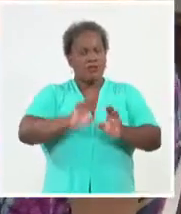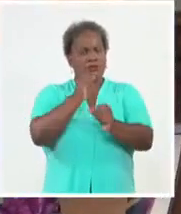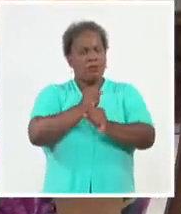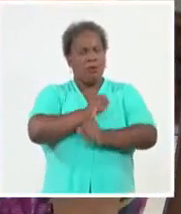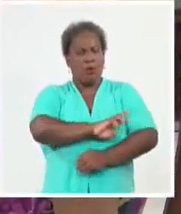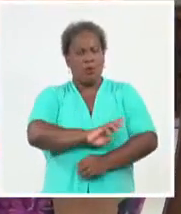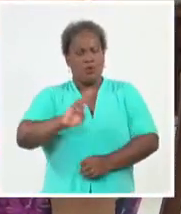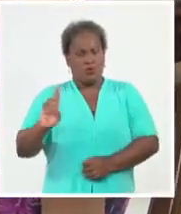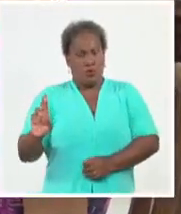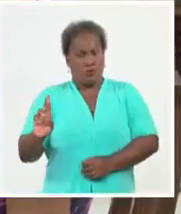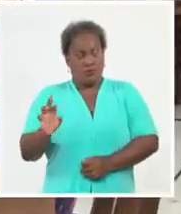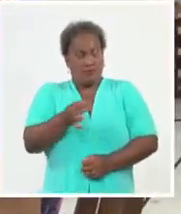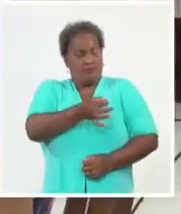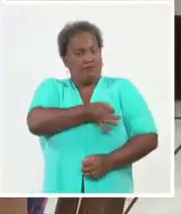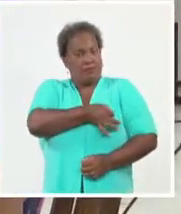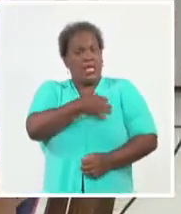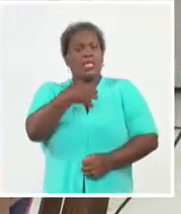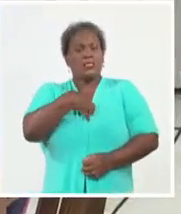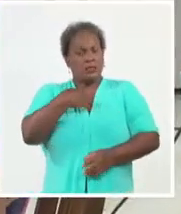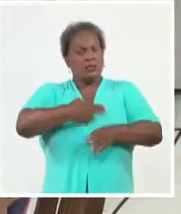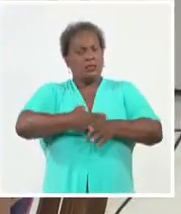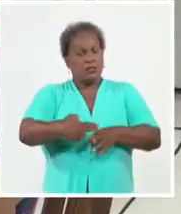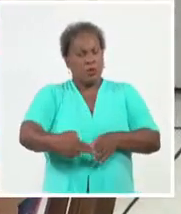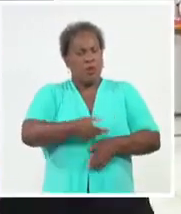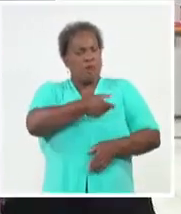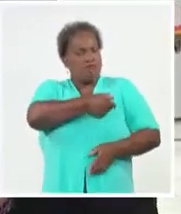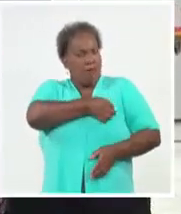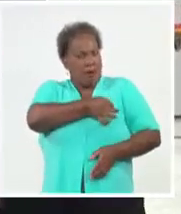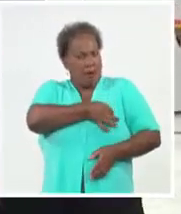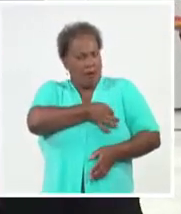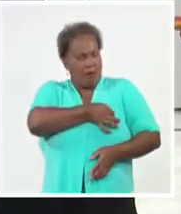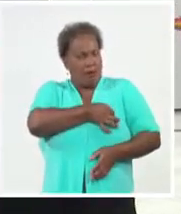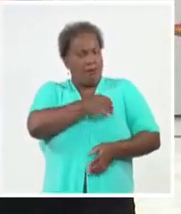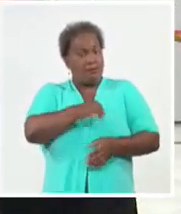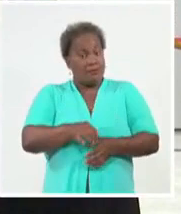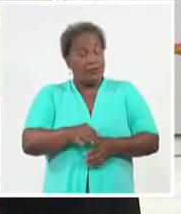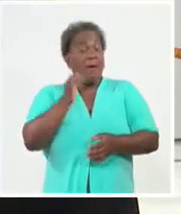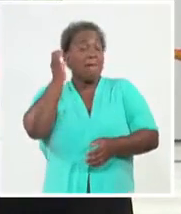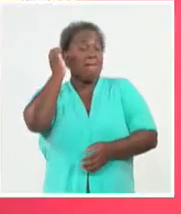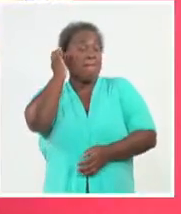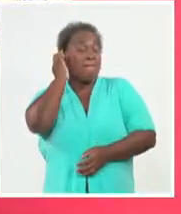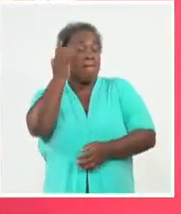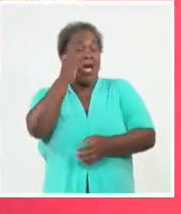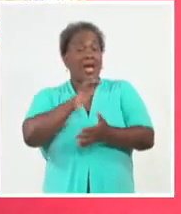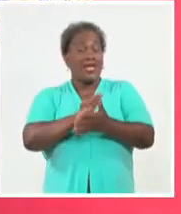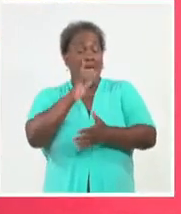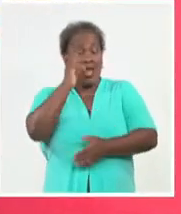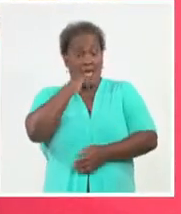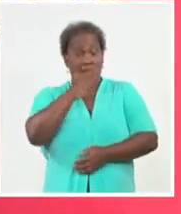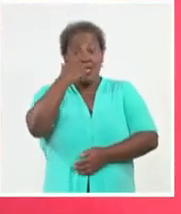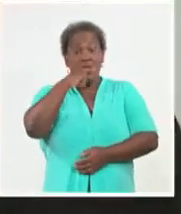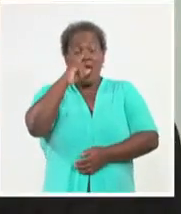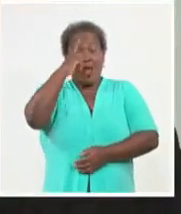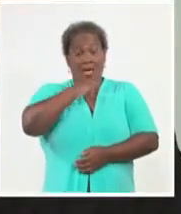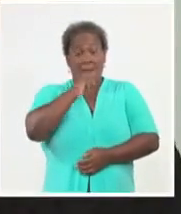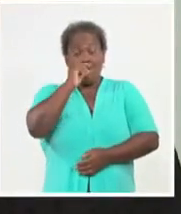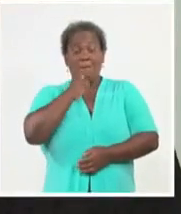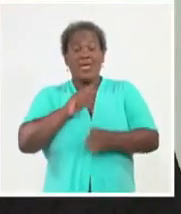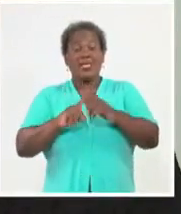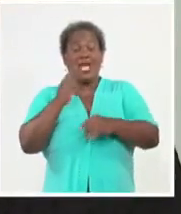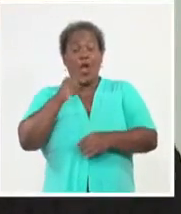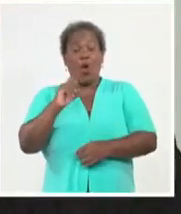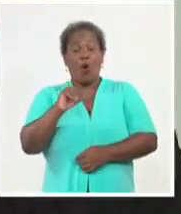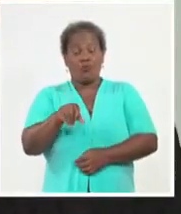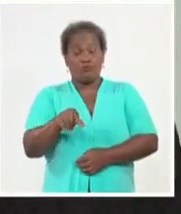méritos suficientes para la imposición de las órdenes Mariana Grajales y Ana Betancourt. Me hace tener